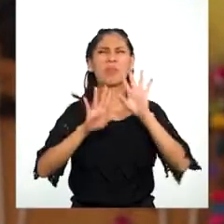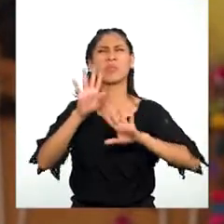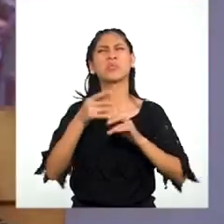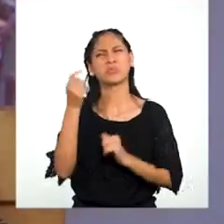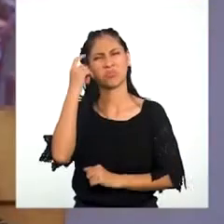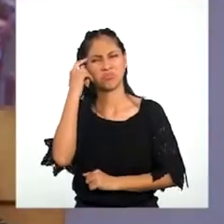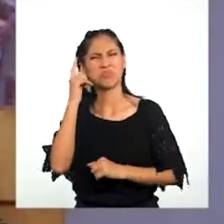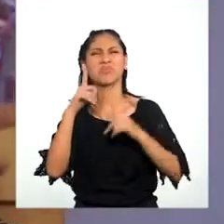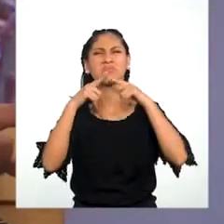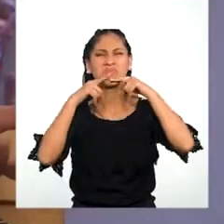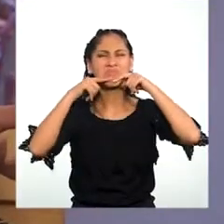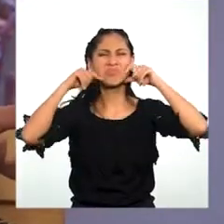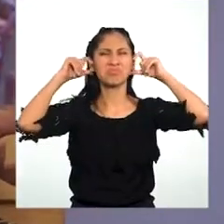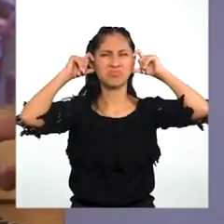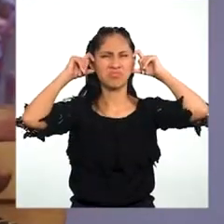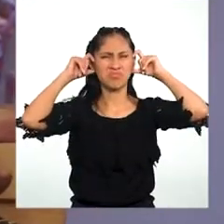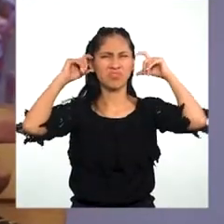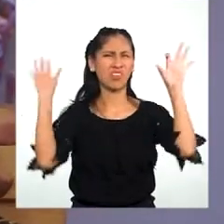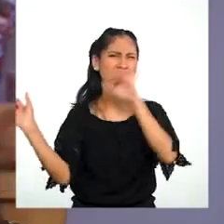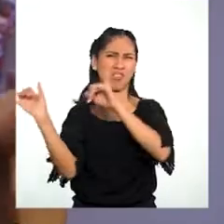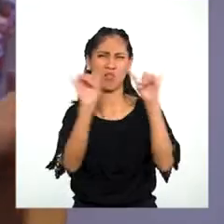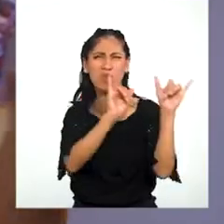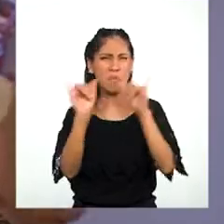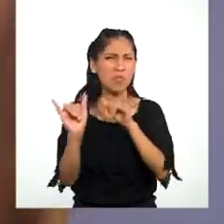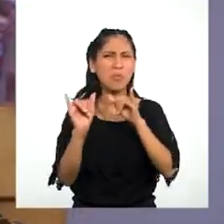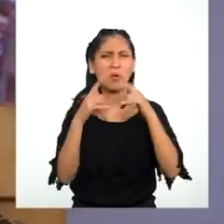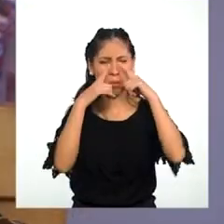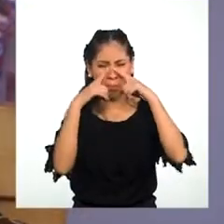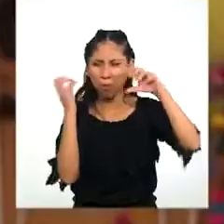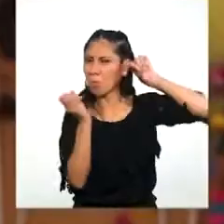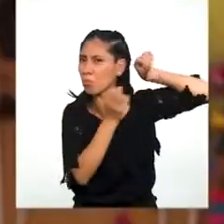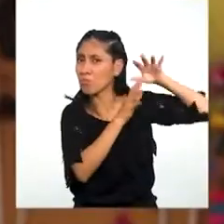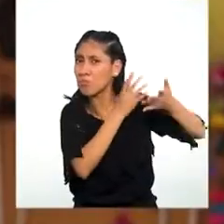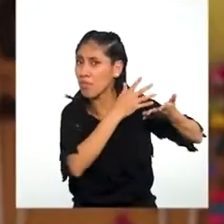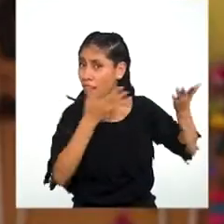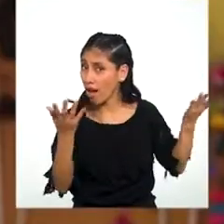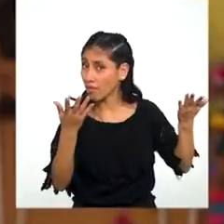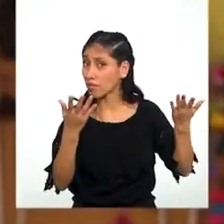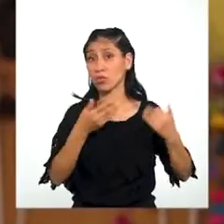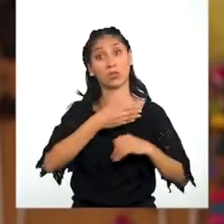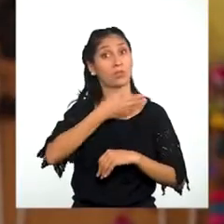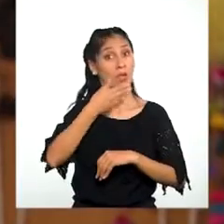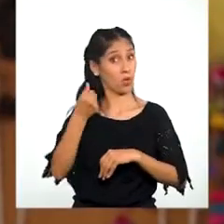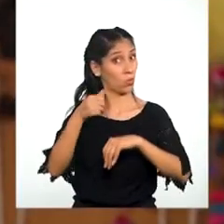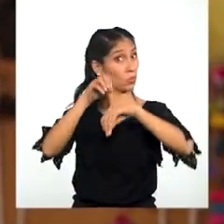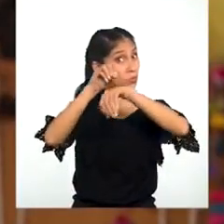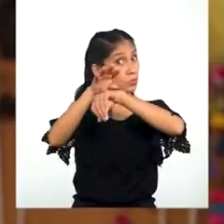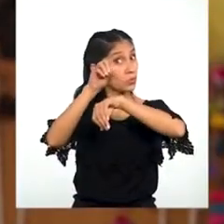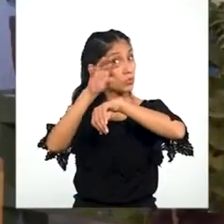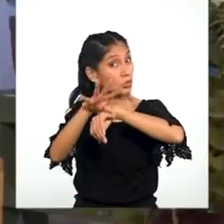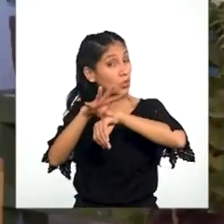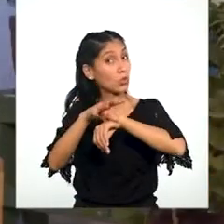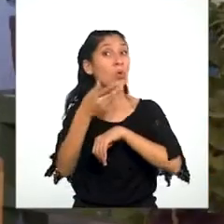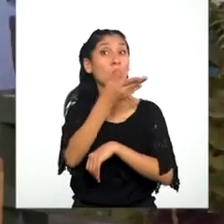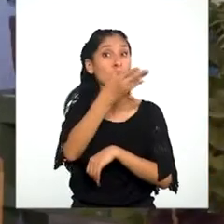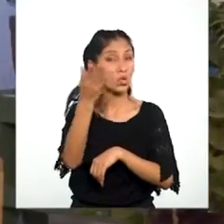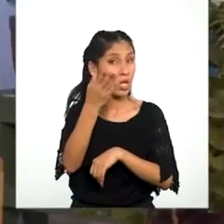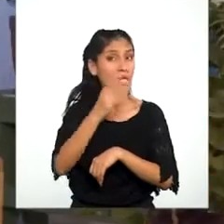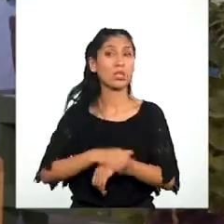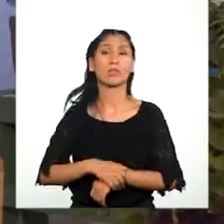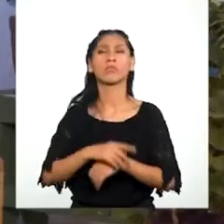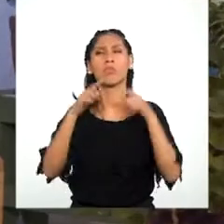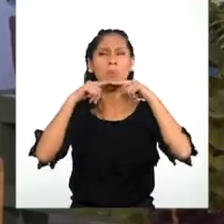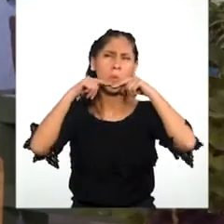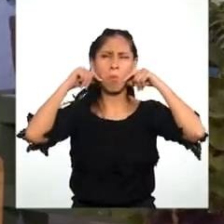Niñas y niños Es lo mismo Que no tenerla Así que yo Les sugiero Que nunca Pero nunca La